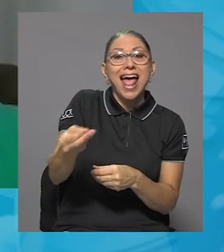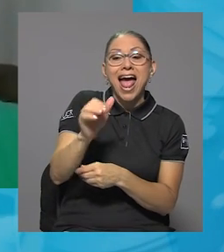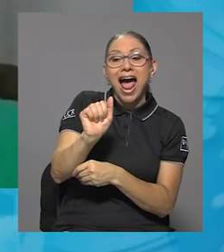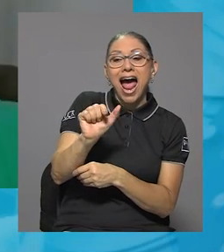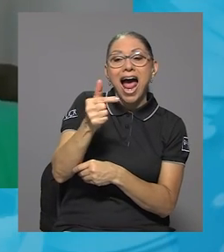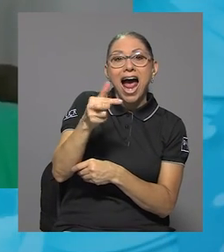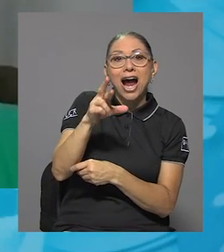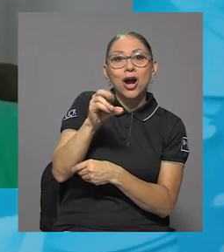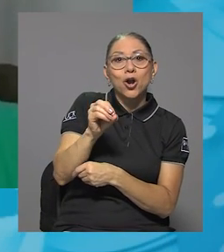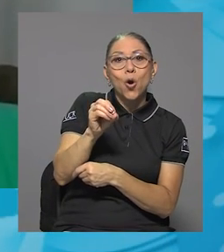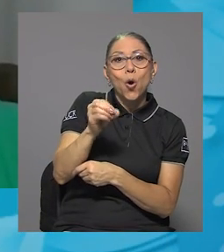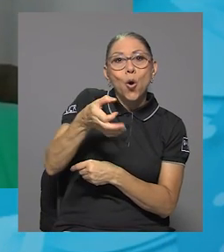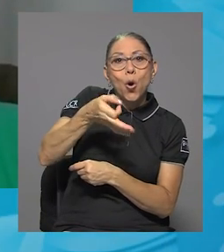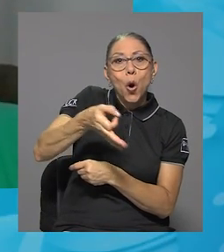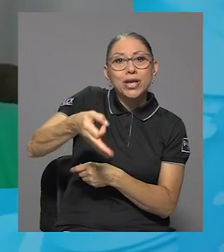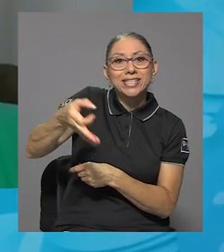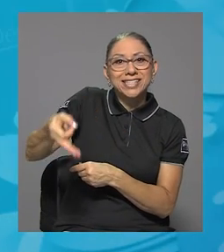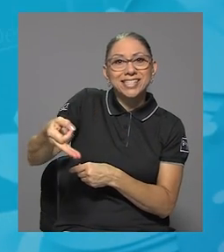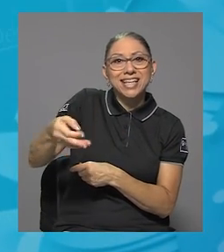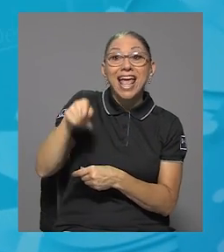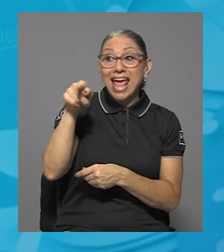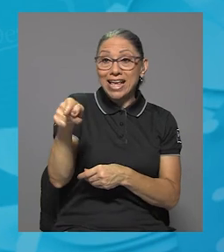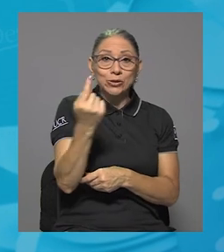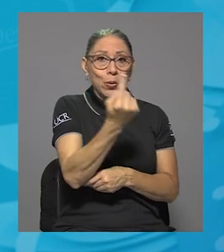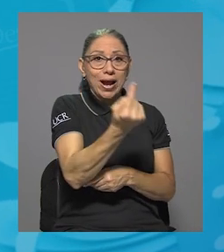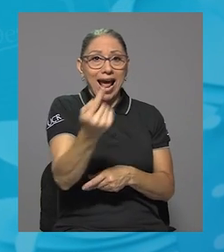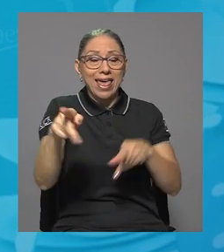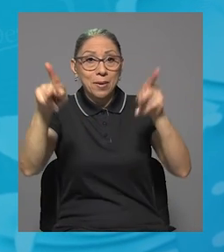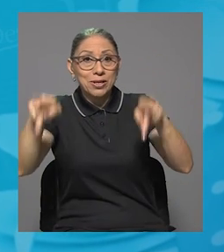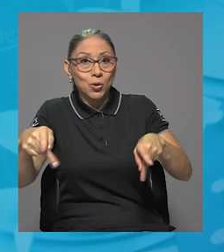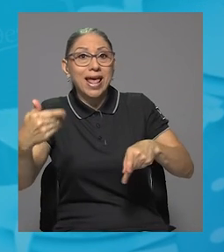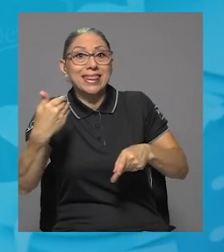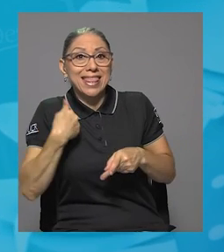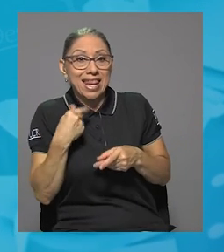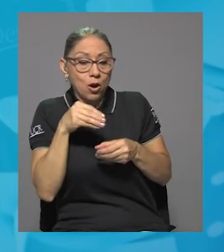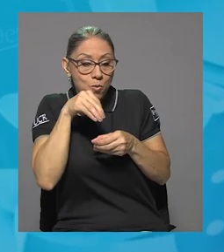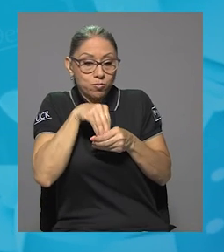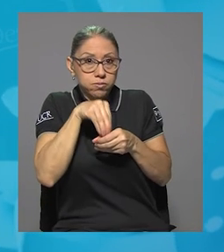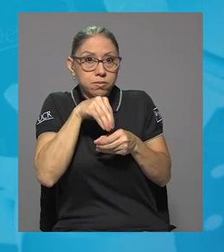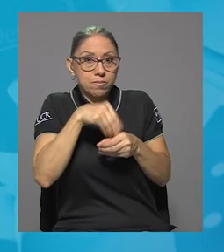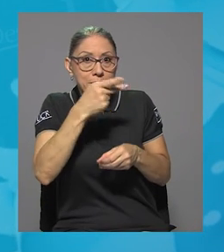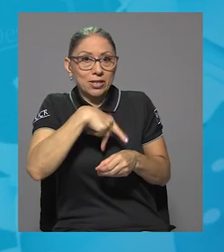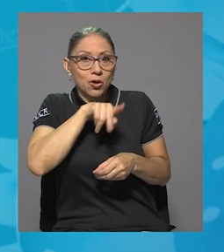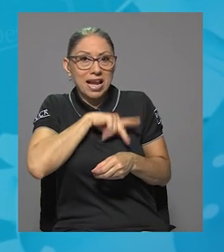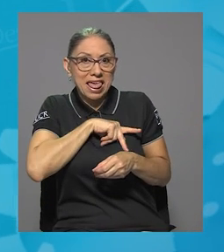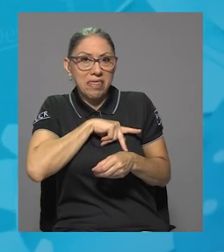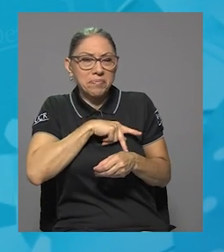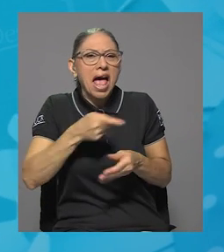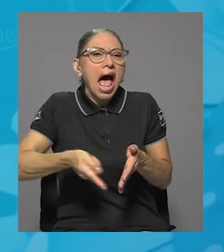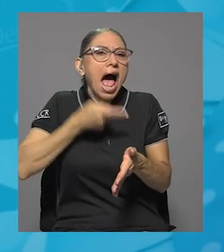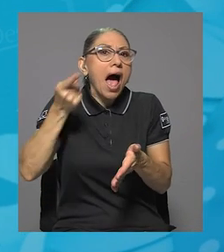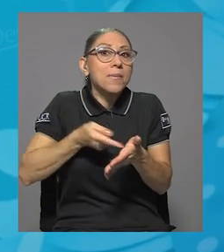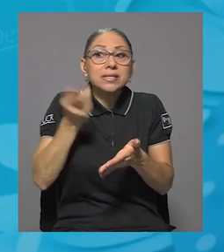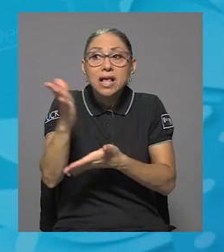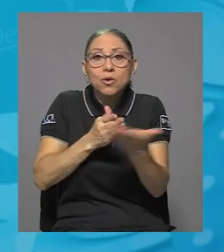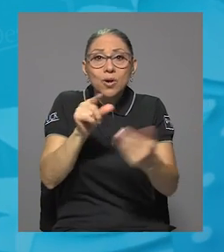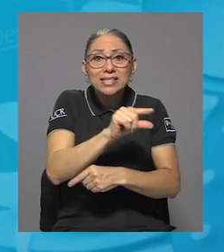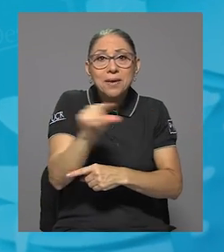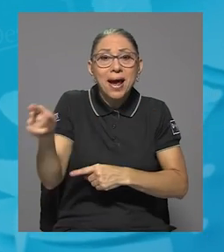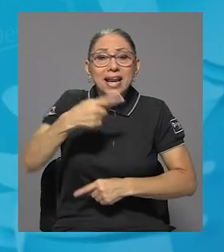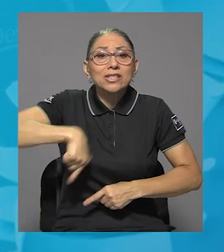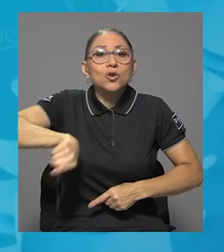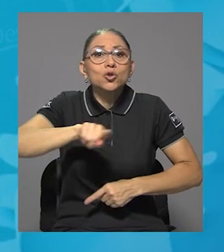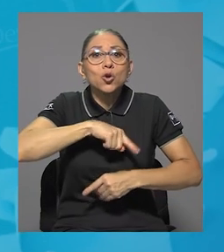una cuenta interna que cada usuario tiene personalizada dentro de la aplicación. Hay semanas que sacamos promociones,